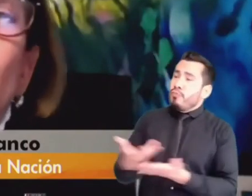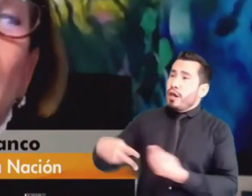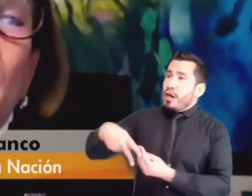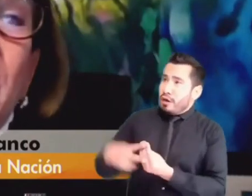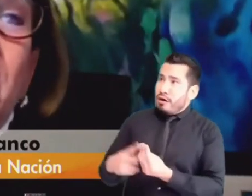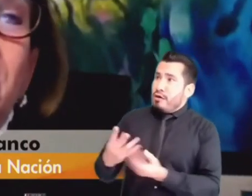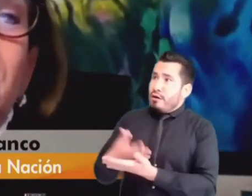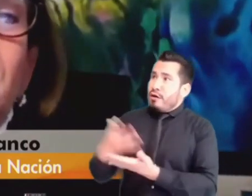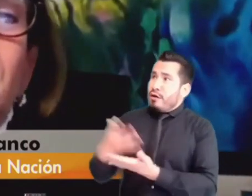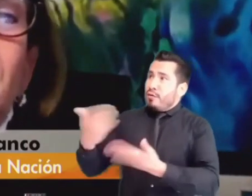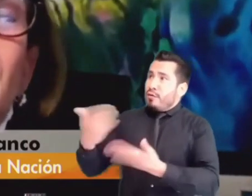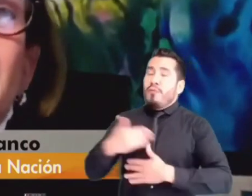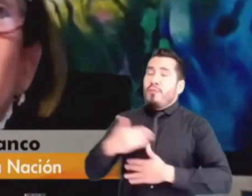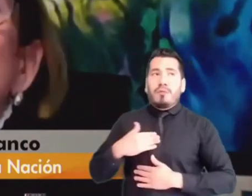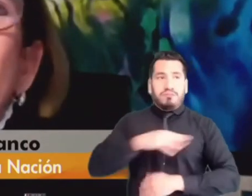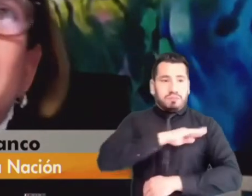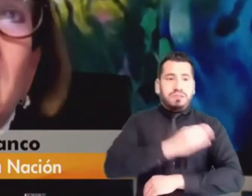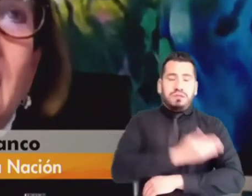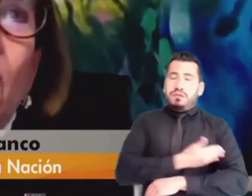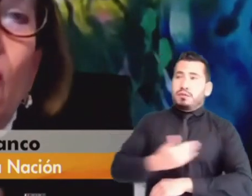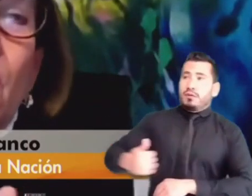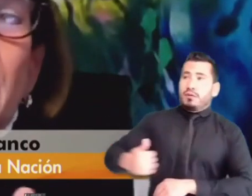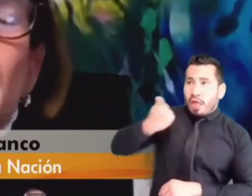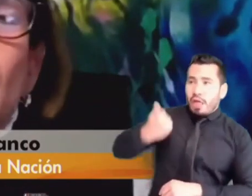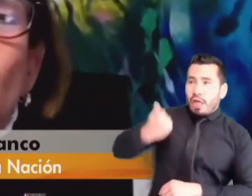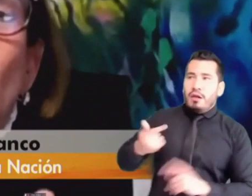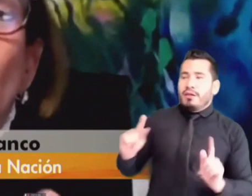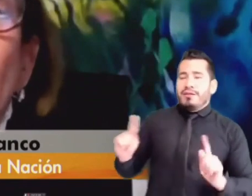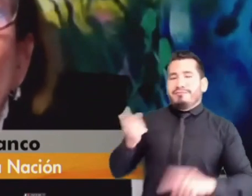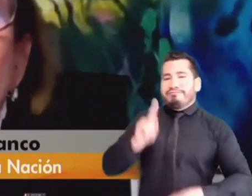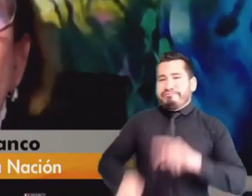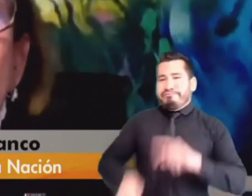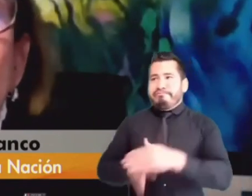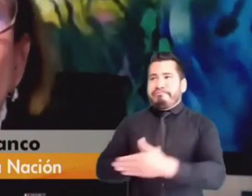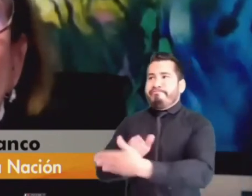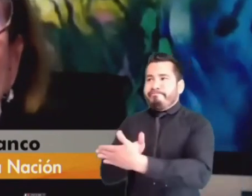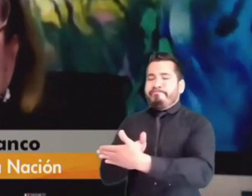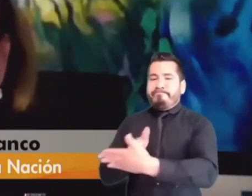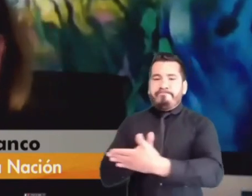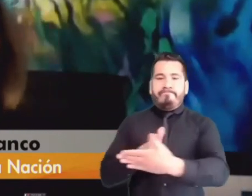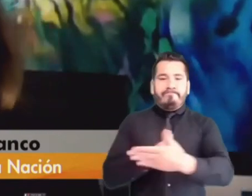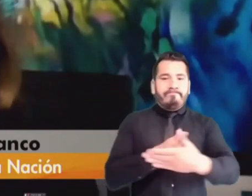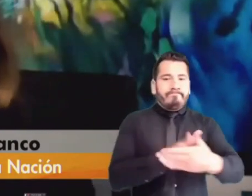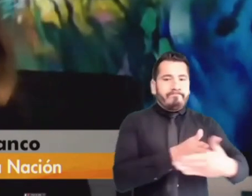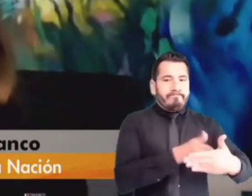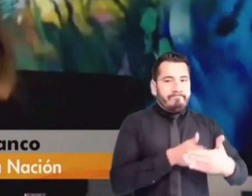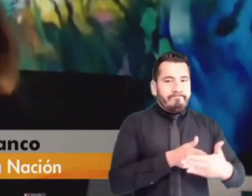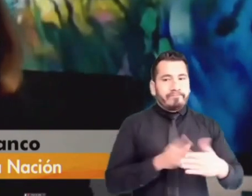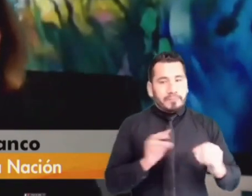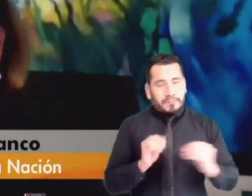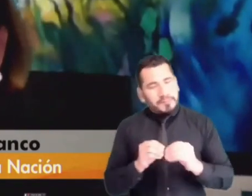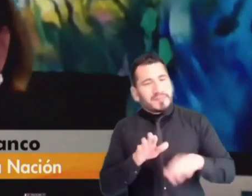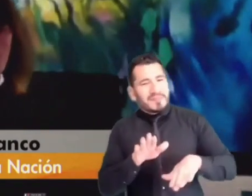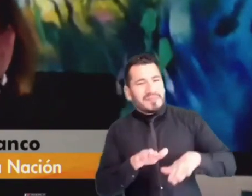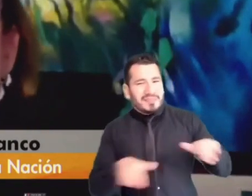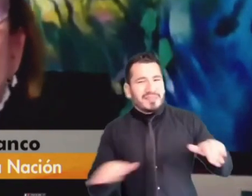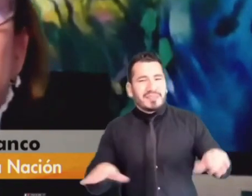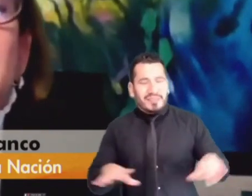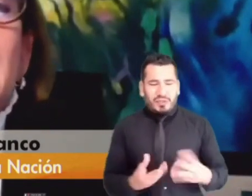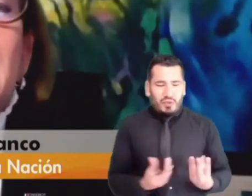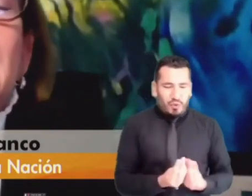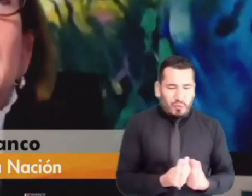a esos abusos de poder. Y más, en algunos momentos los grupos minoritarios no tienen la oportunidad